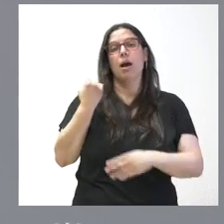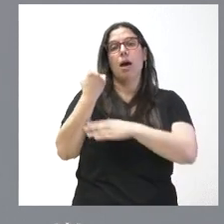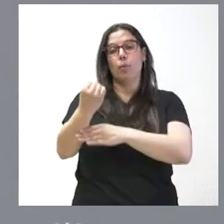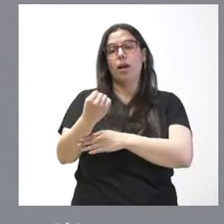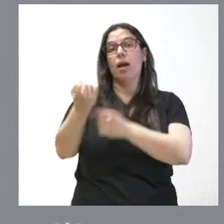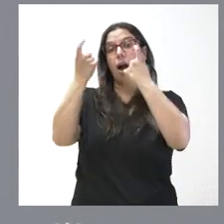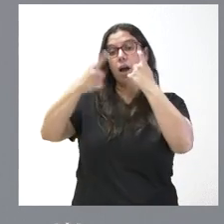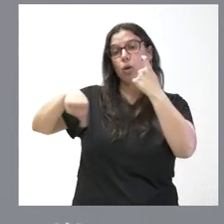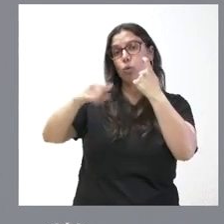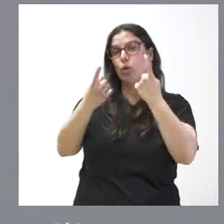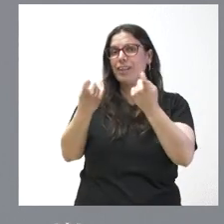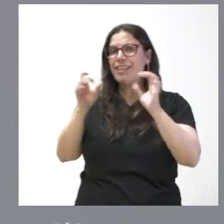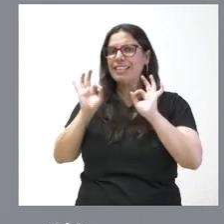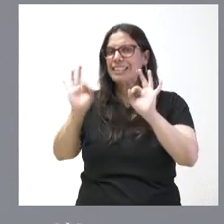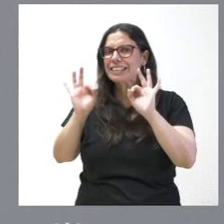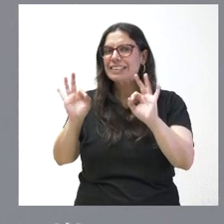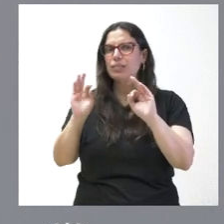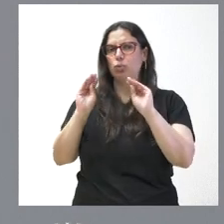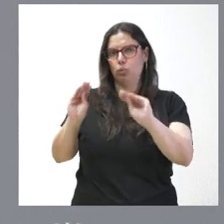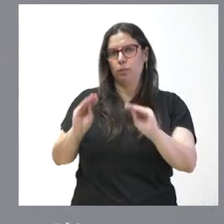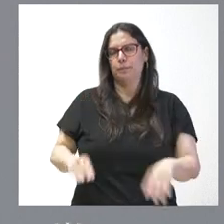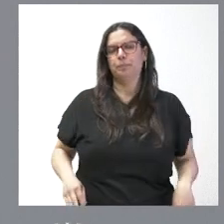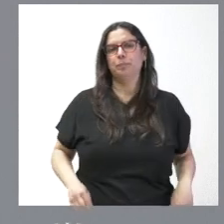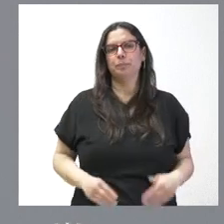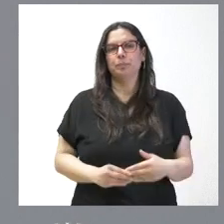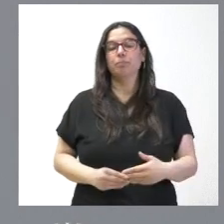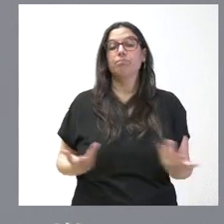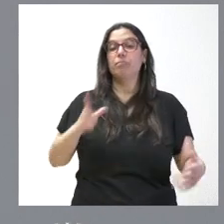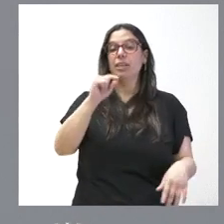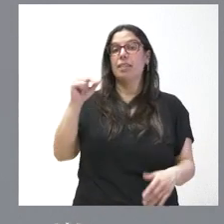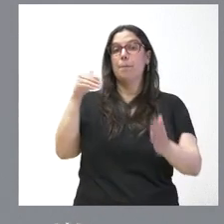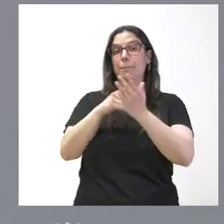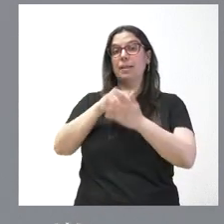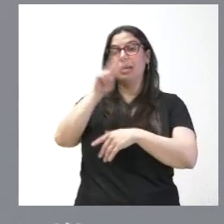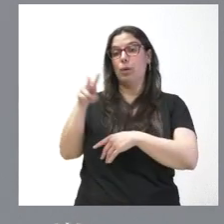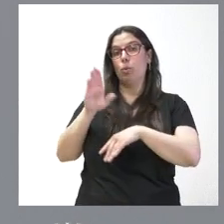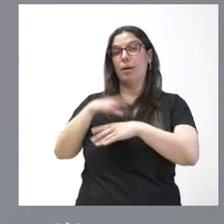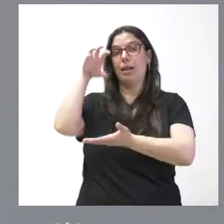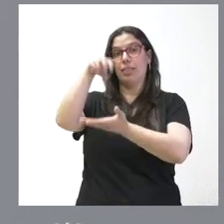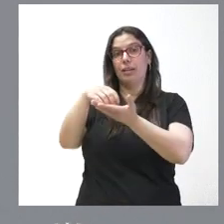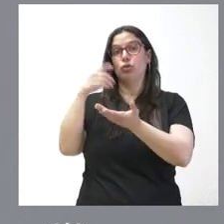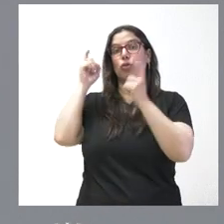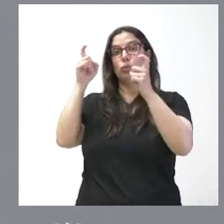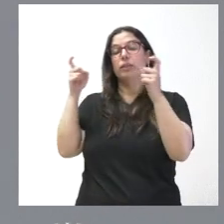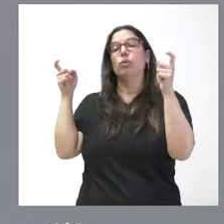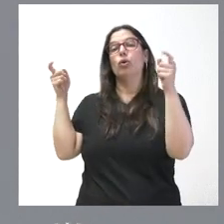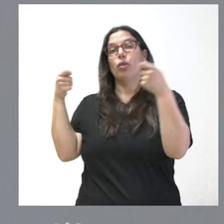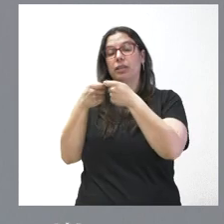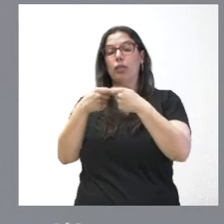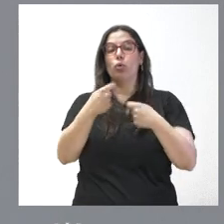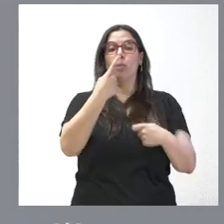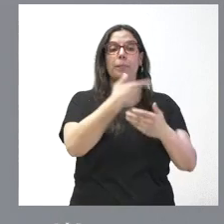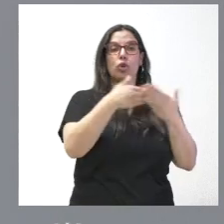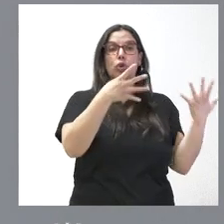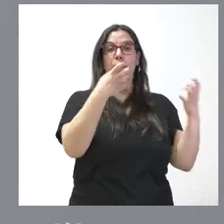aquellos alumnos con necesidades específicas, concretas, con 100.000 euros para los centros concertados, con 1.900.000 euros para